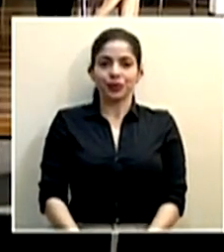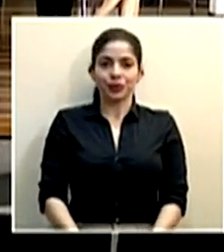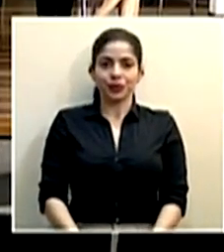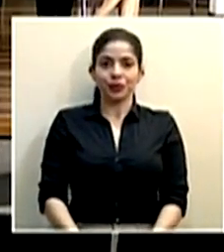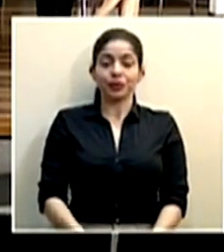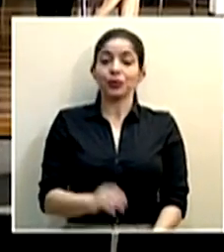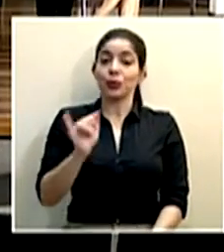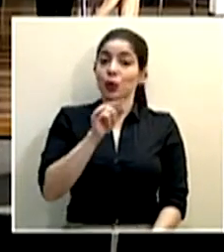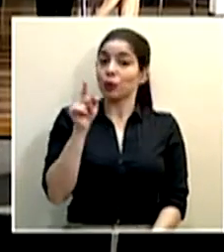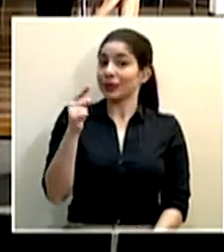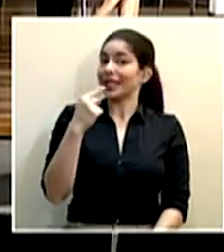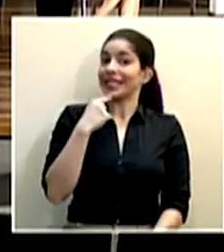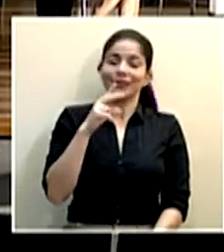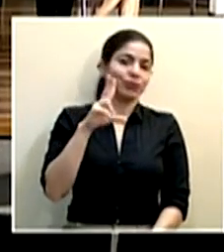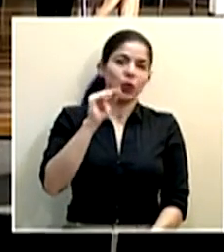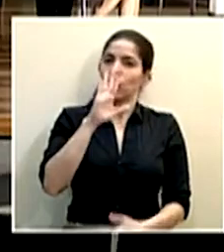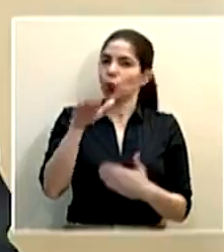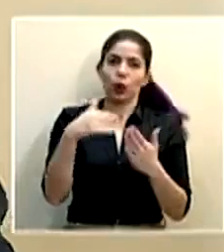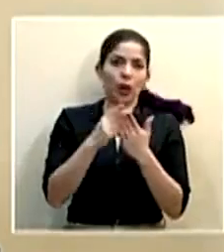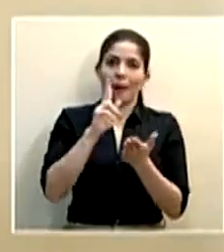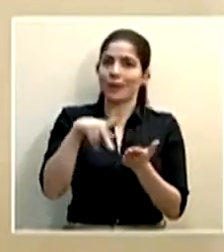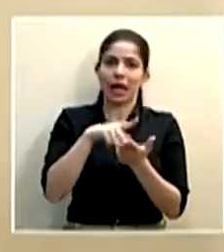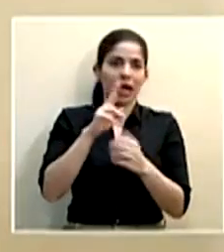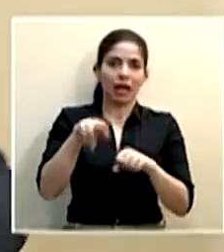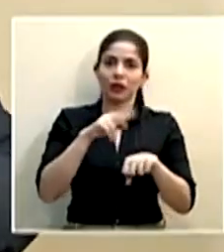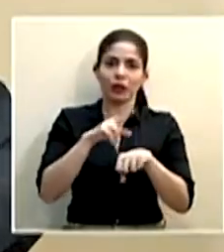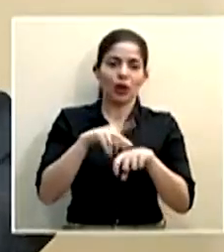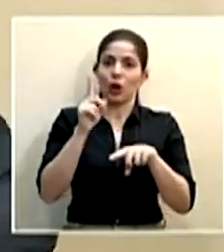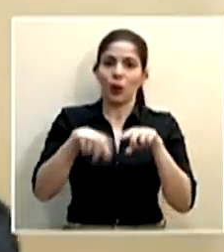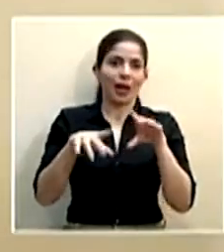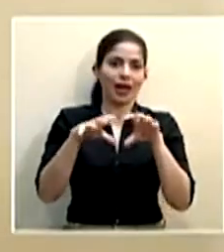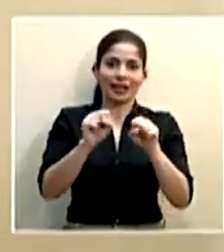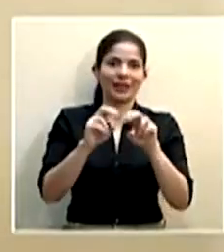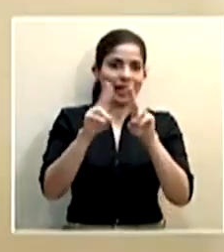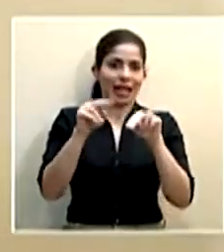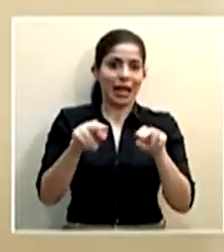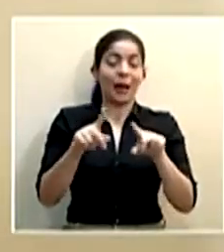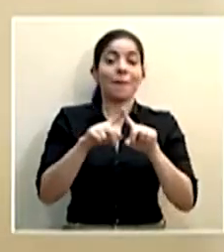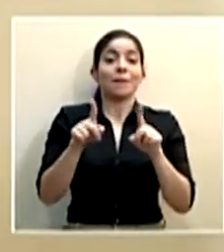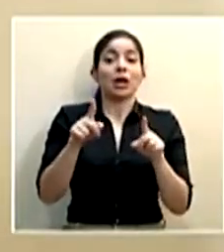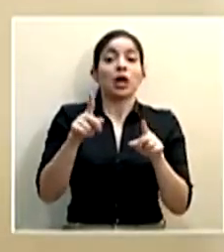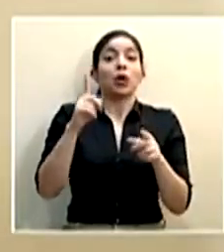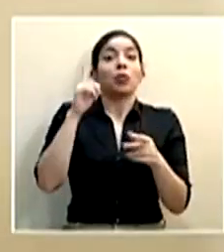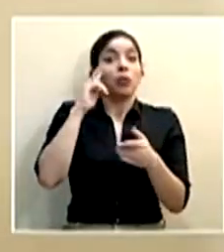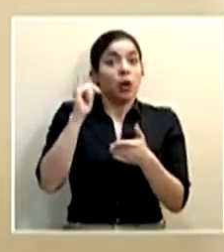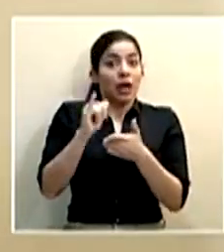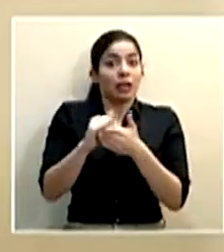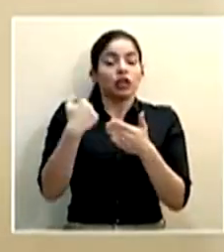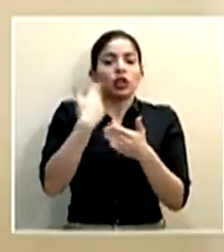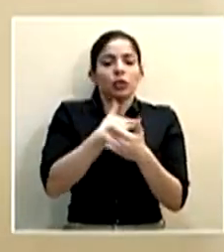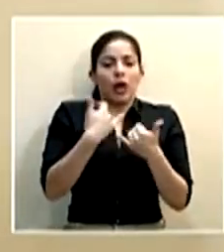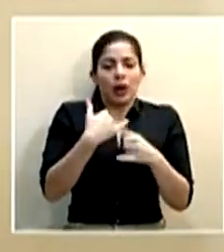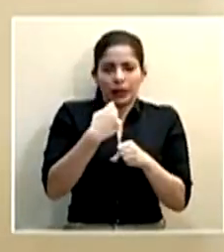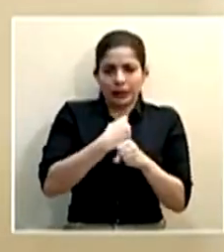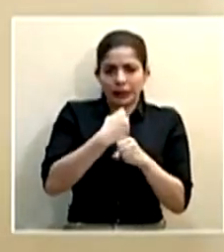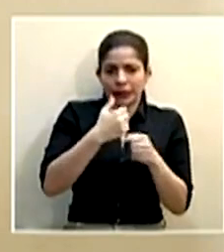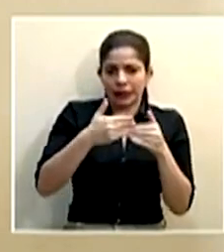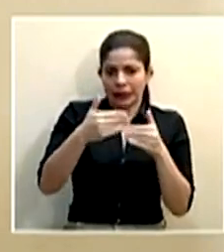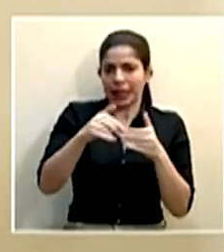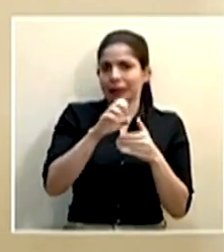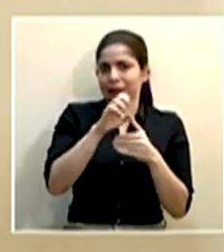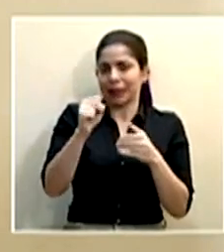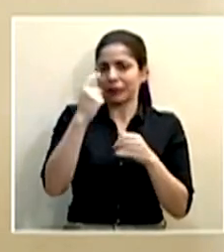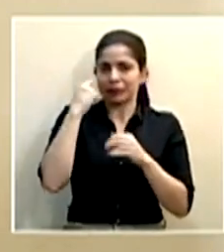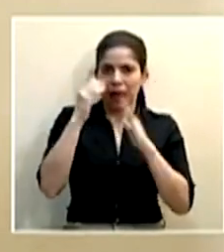Como usted lo señala, no todos los parques nacionales se pueden hacer la reservación en línea. Aún lo anterior, y estamos trabajando en este mes para poder